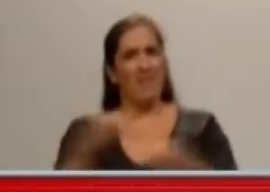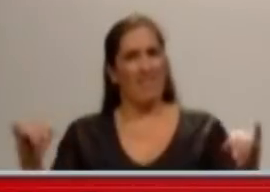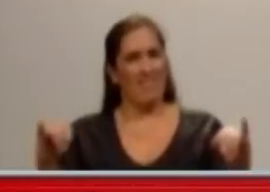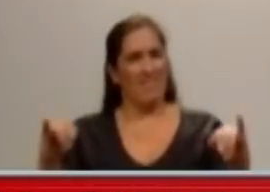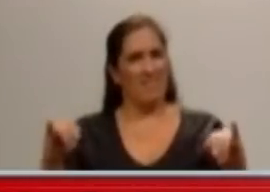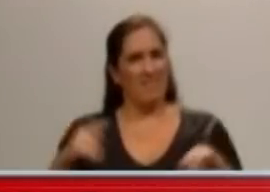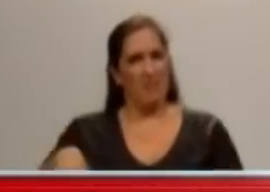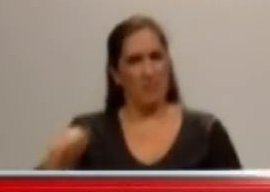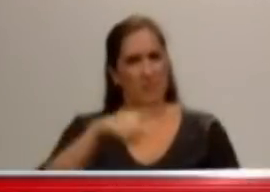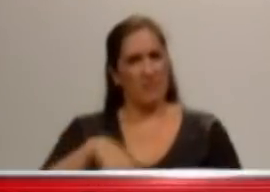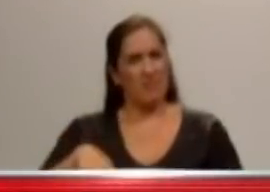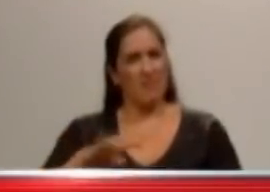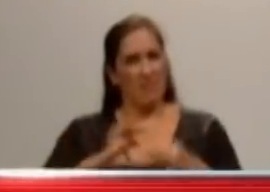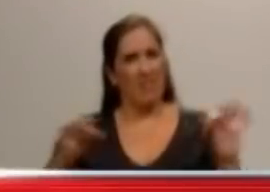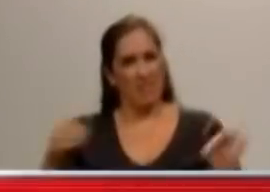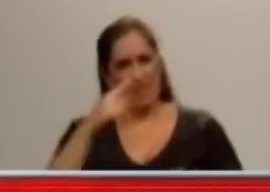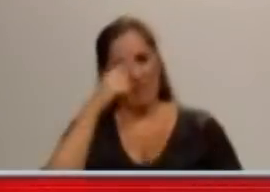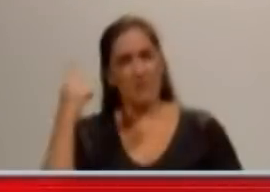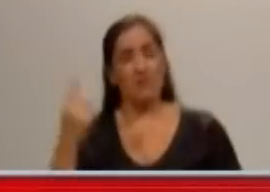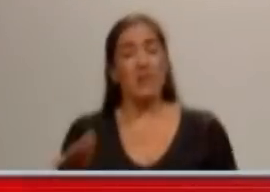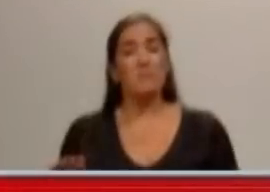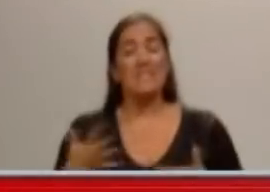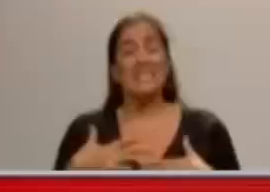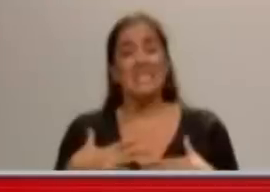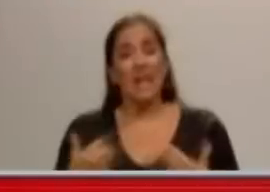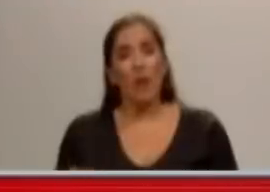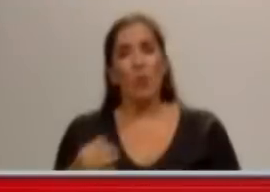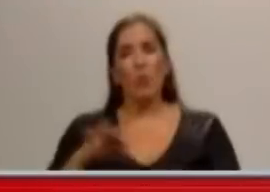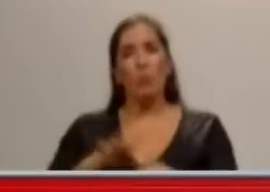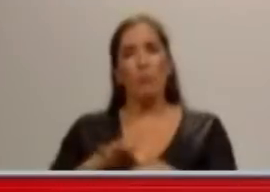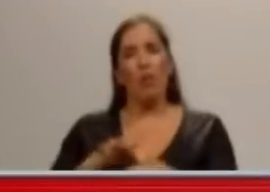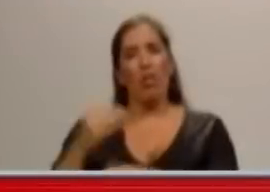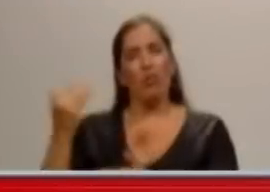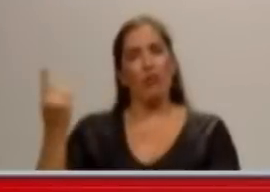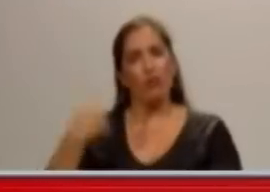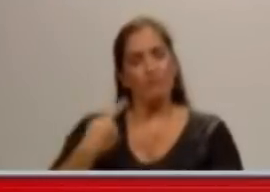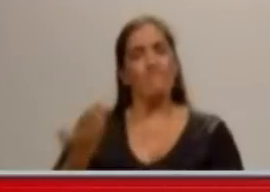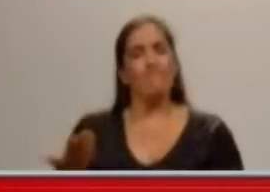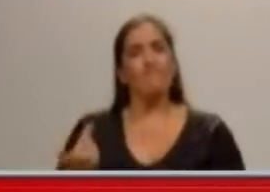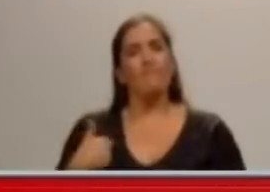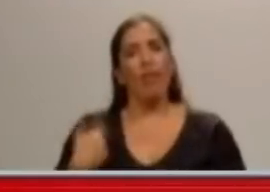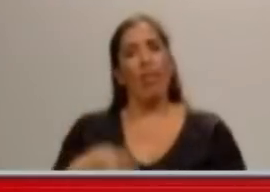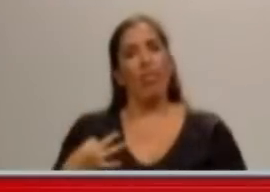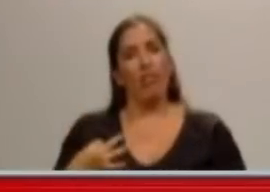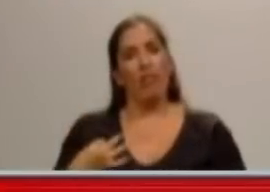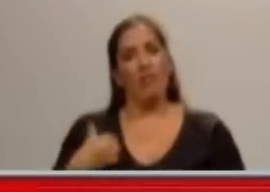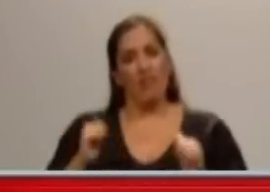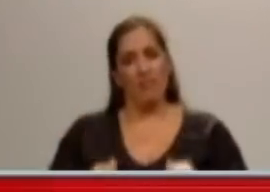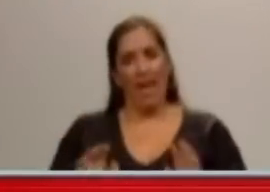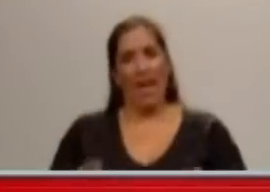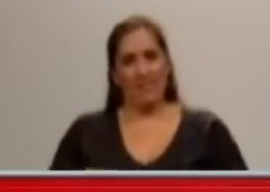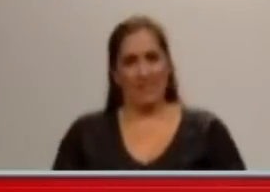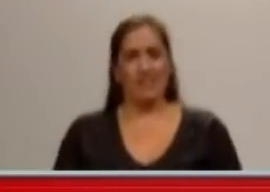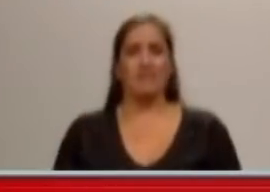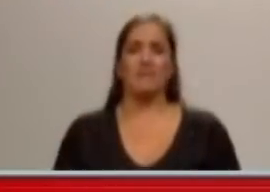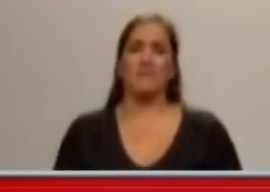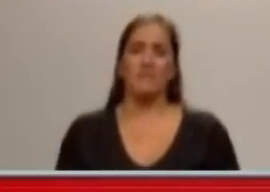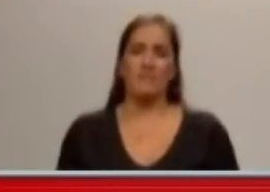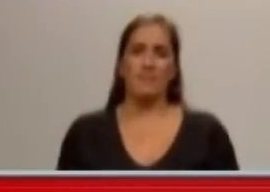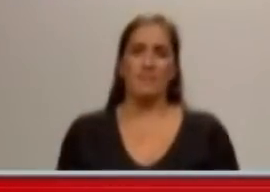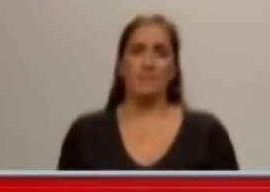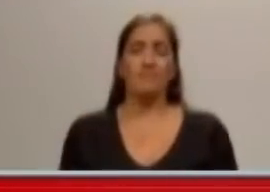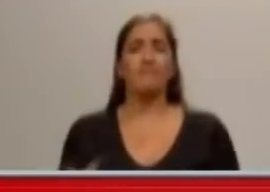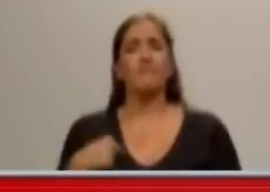y casi la víctima principal, más que Nisman, está claro, y esto forma parte de lo que es el manejo del relato del gobierno de las